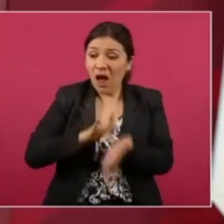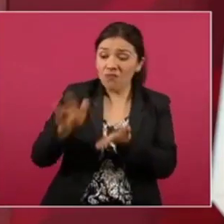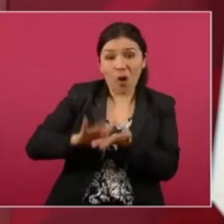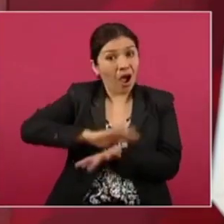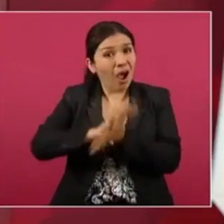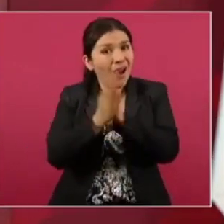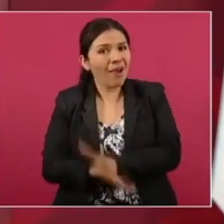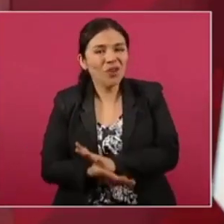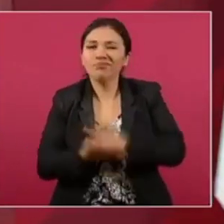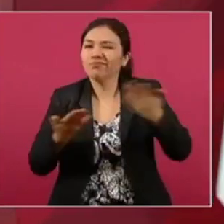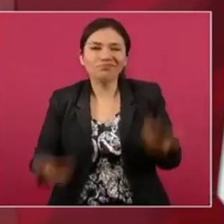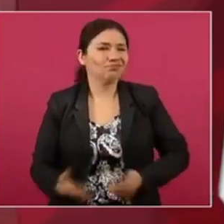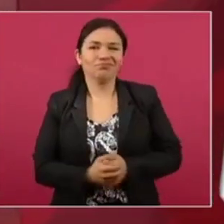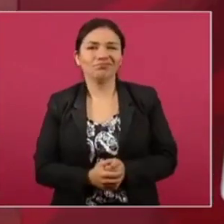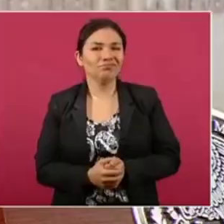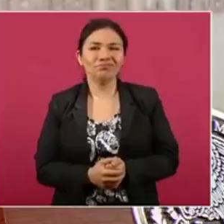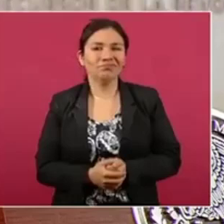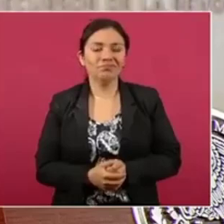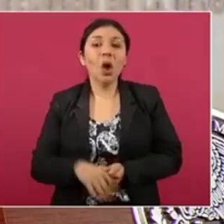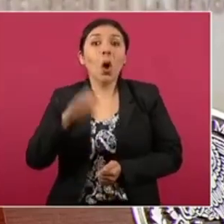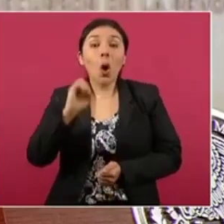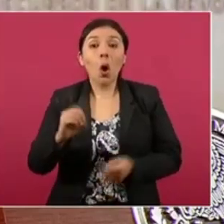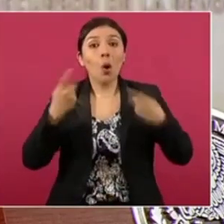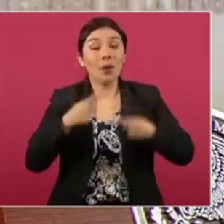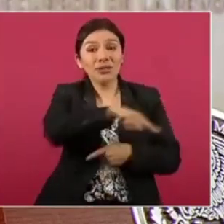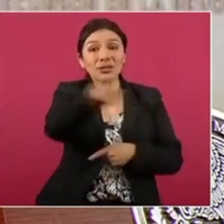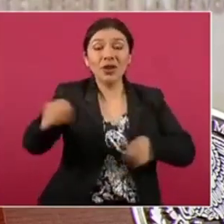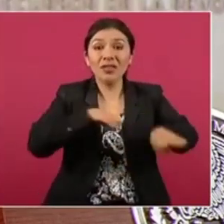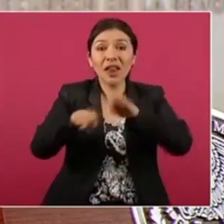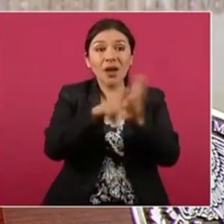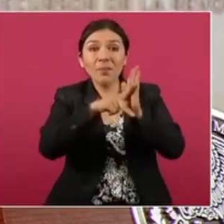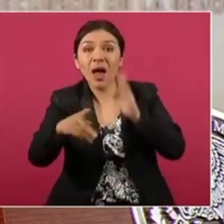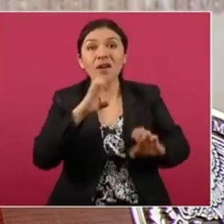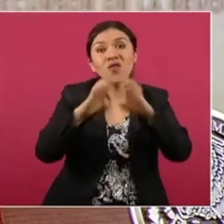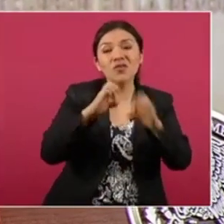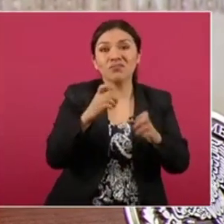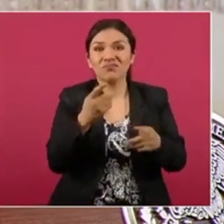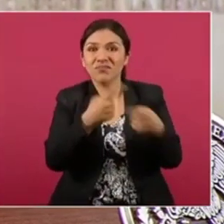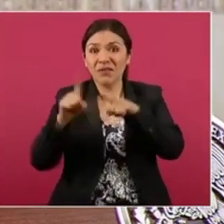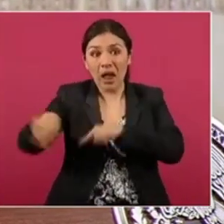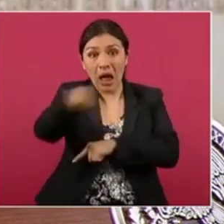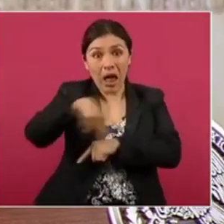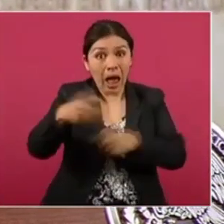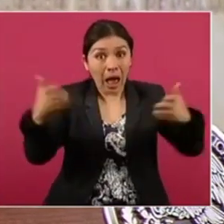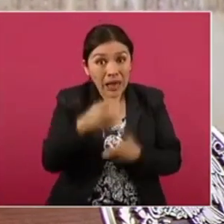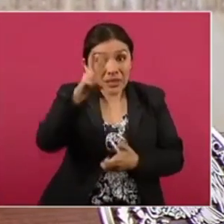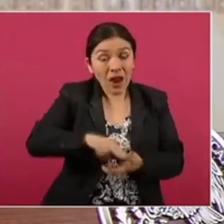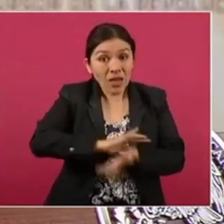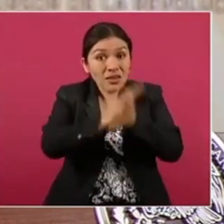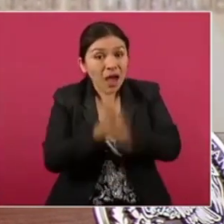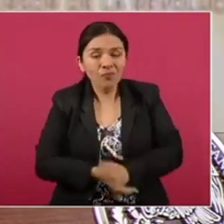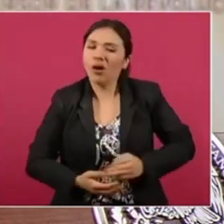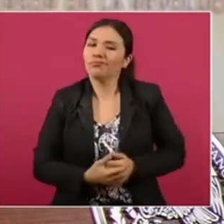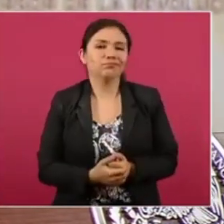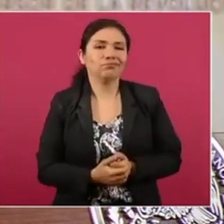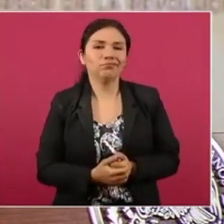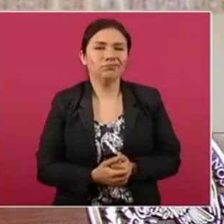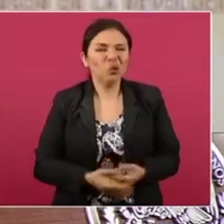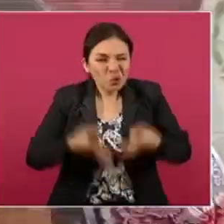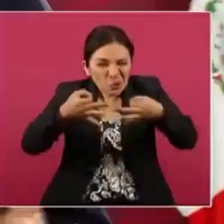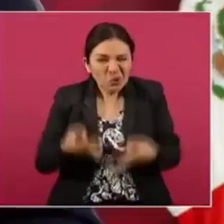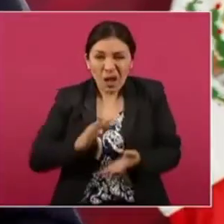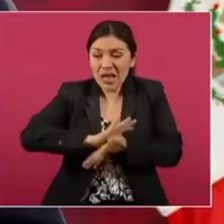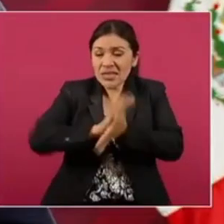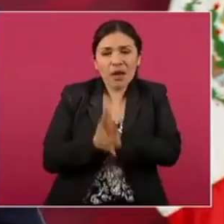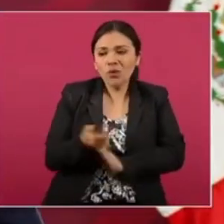ni la van a impulsar los periodistas o los medios de comunicación. Una transformación verdadera la impulsa el pueblo.